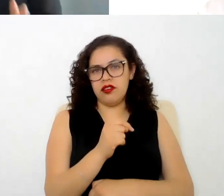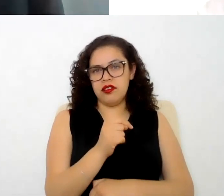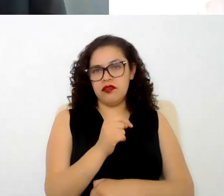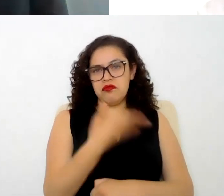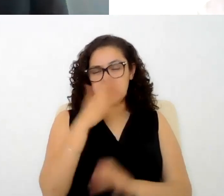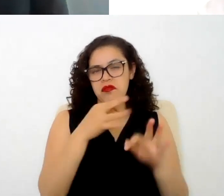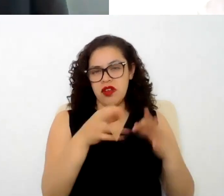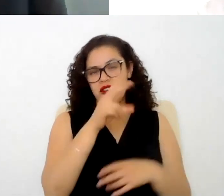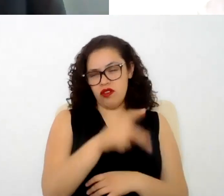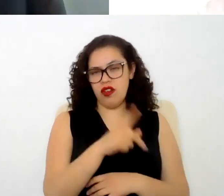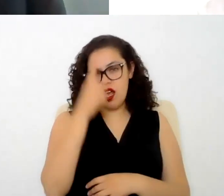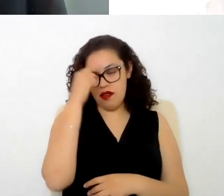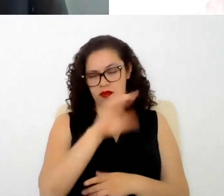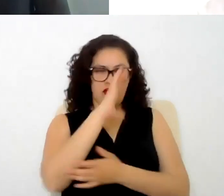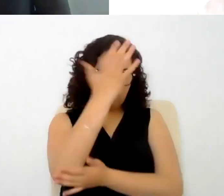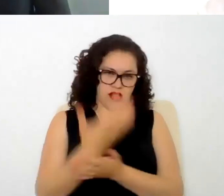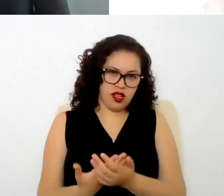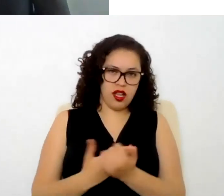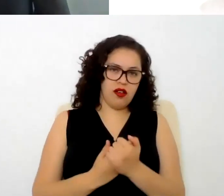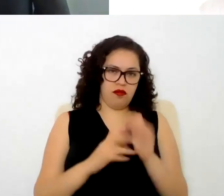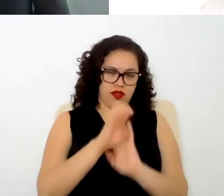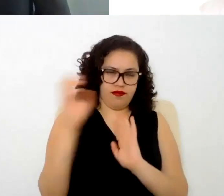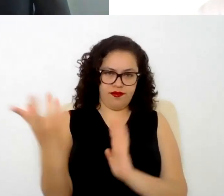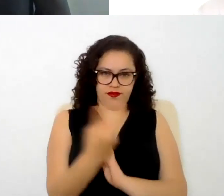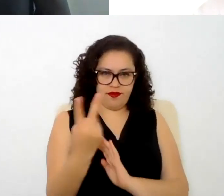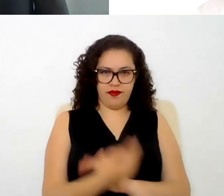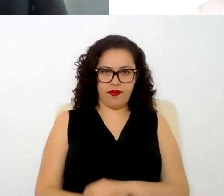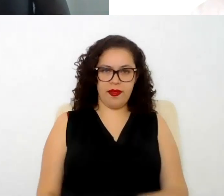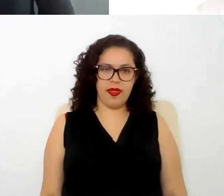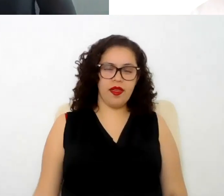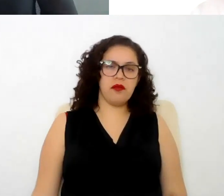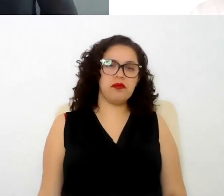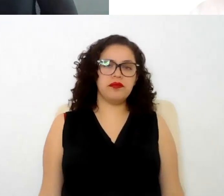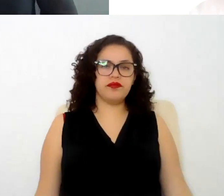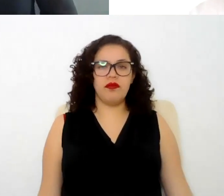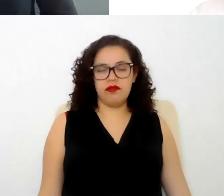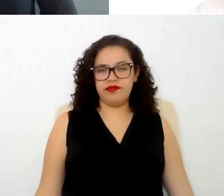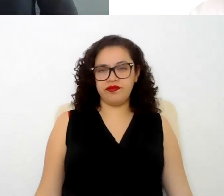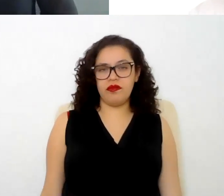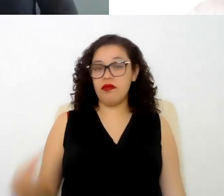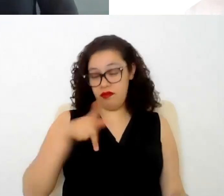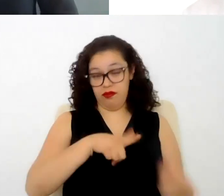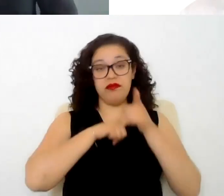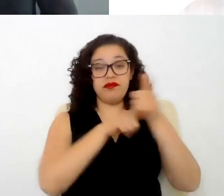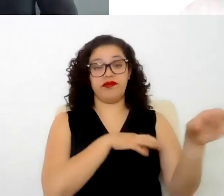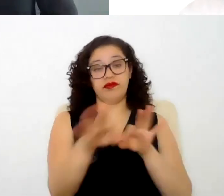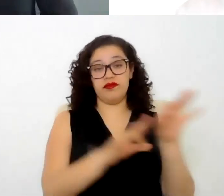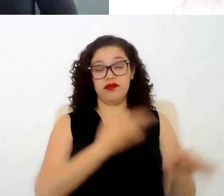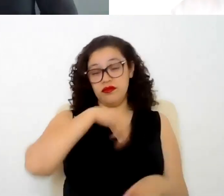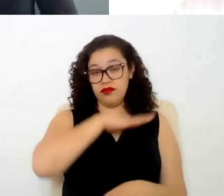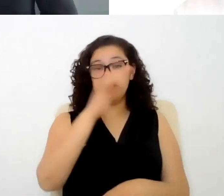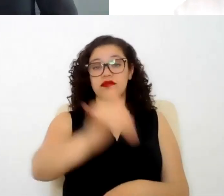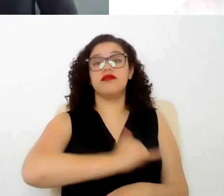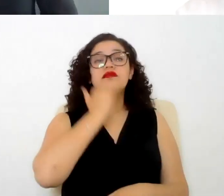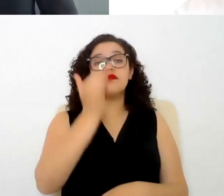modalidades de contratos como este pero si esa continuidad se da podemos caer también en el